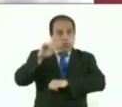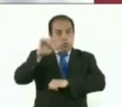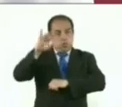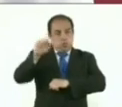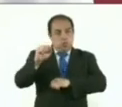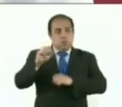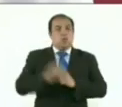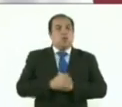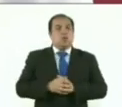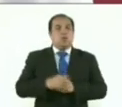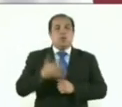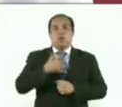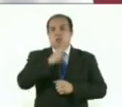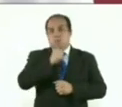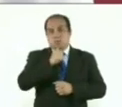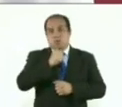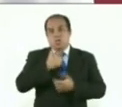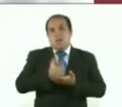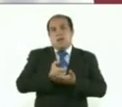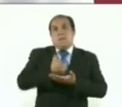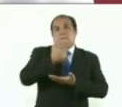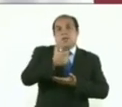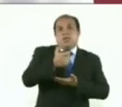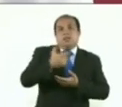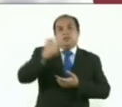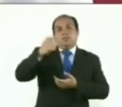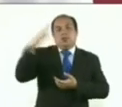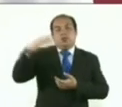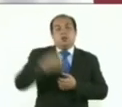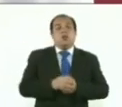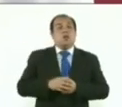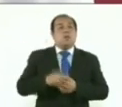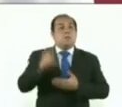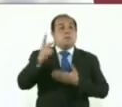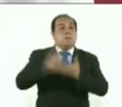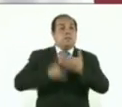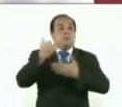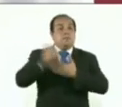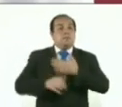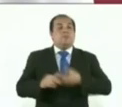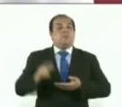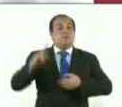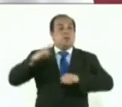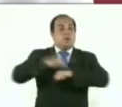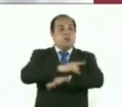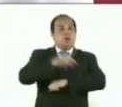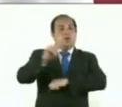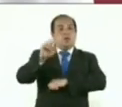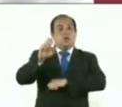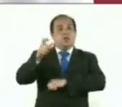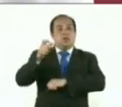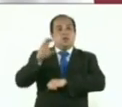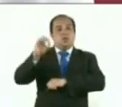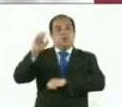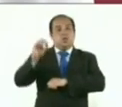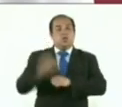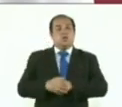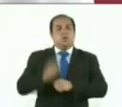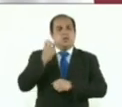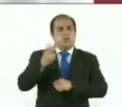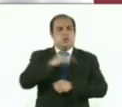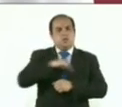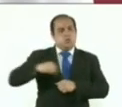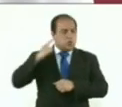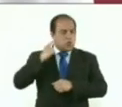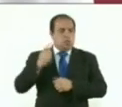insostenible y caro el proyecto del aeropuerto de Texcoco. Todo esto lo escuchamos muchísimas veces en el Zócalo de la Ciudad